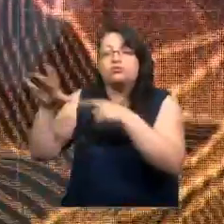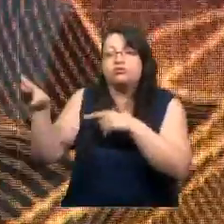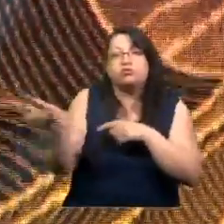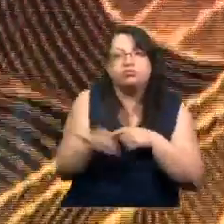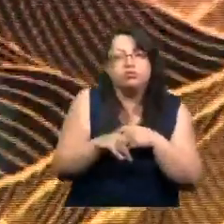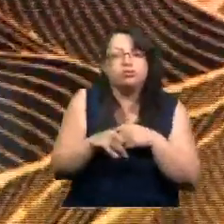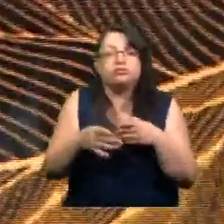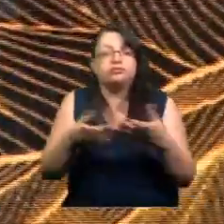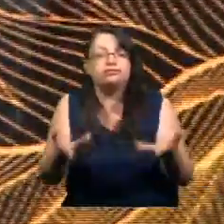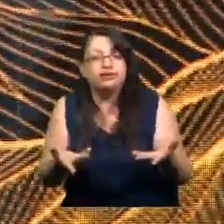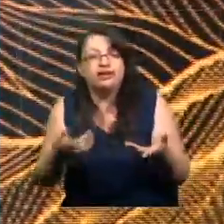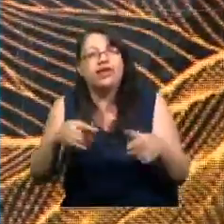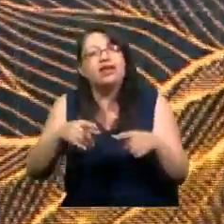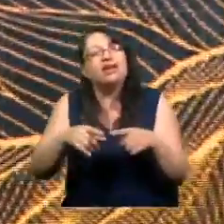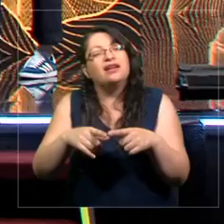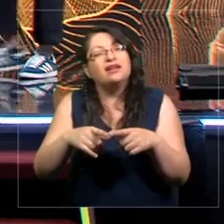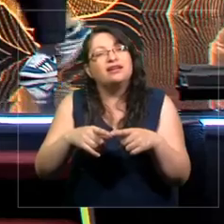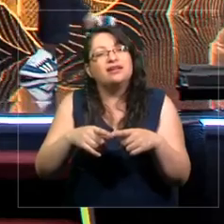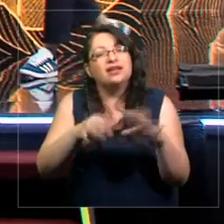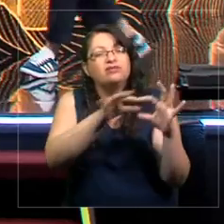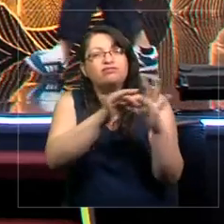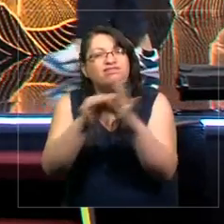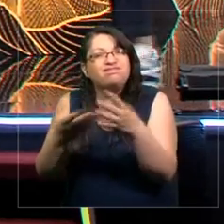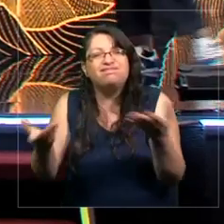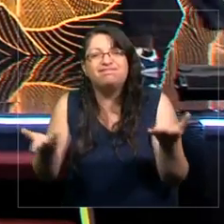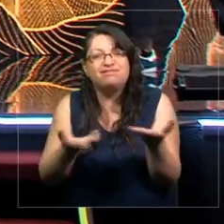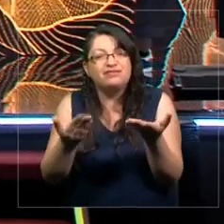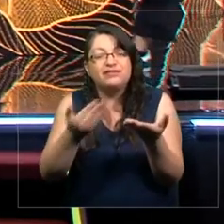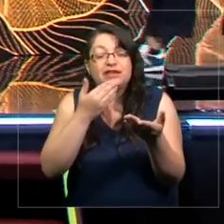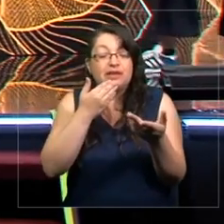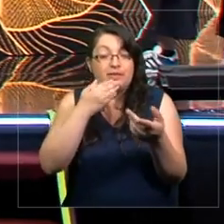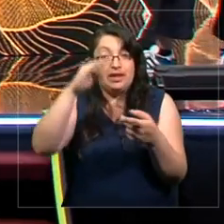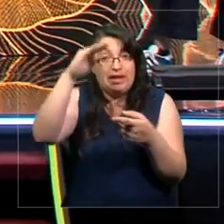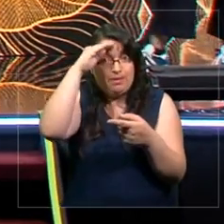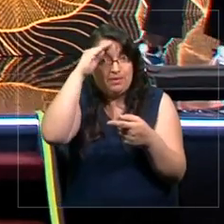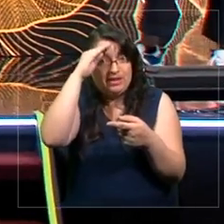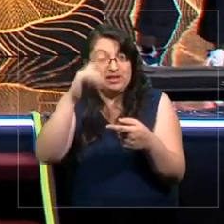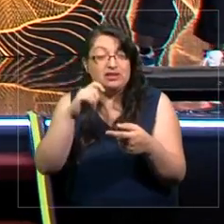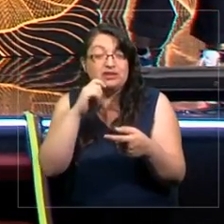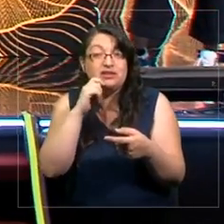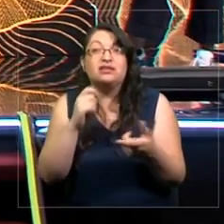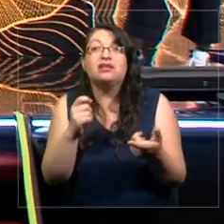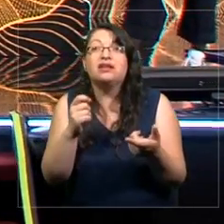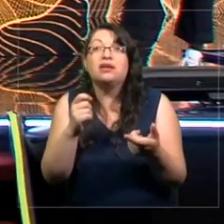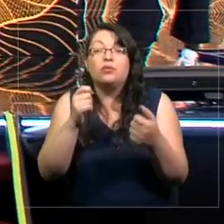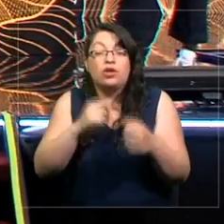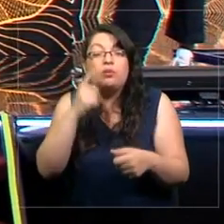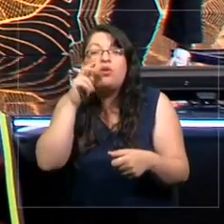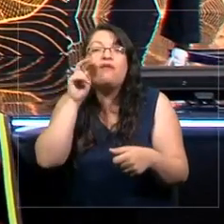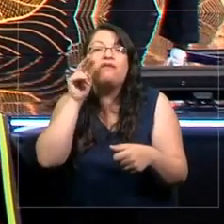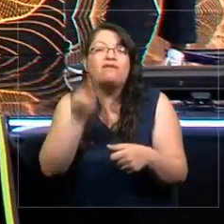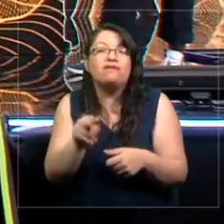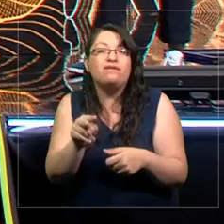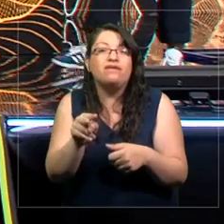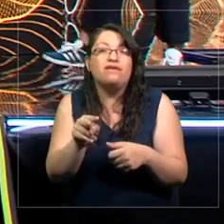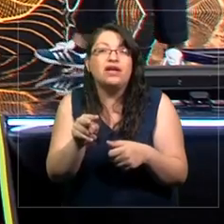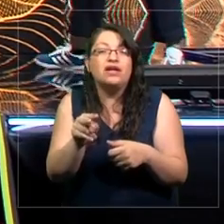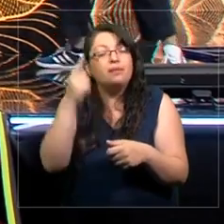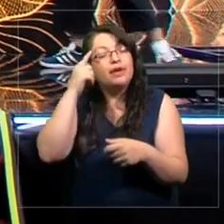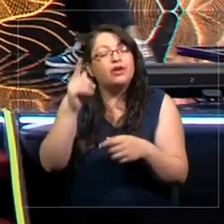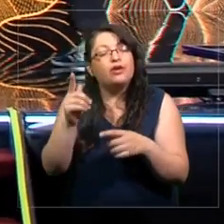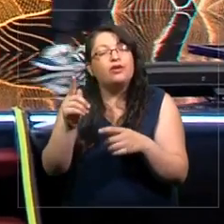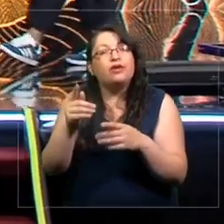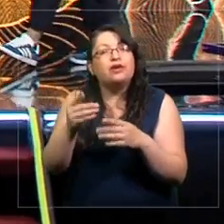Este planteamiento comprende, por lo tanto, la experiencia como una unidad que podemos reconocer como tal luego de ocurrida.